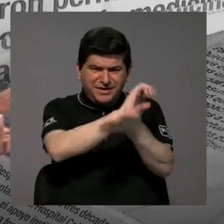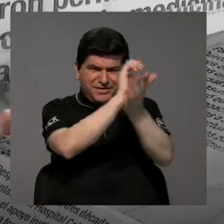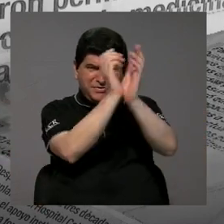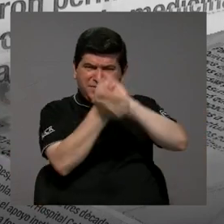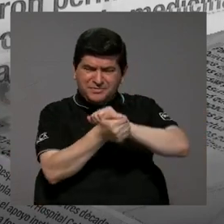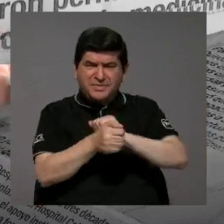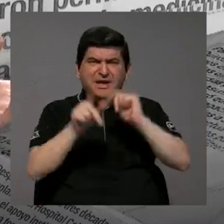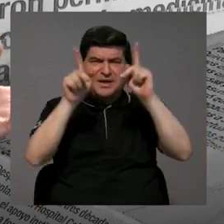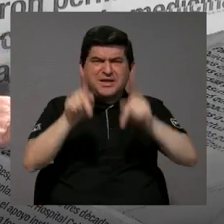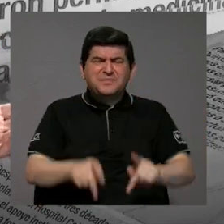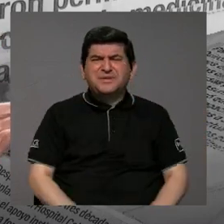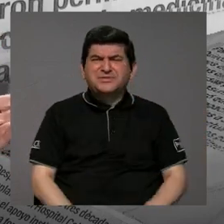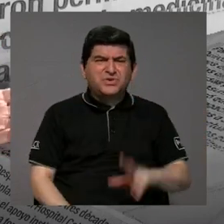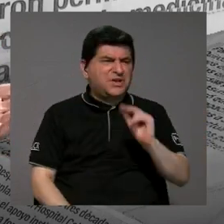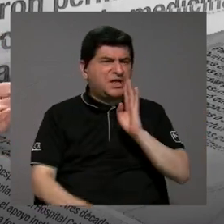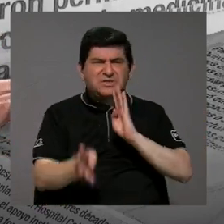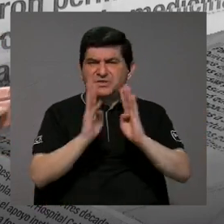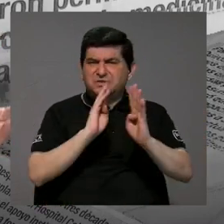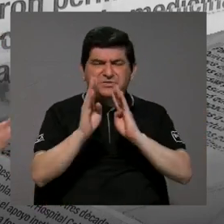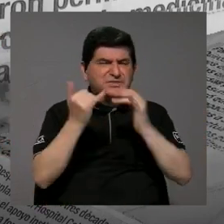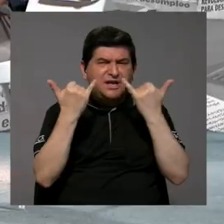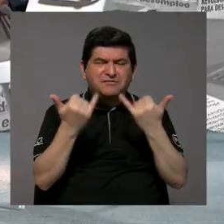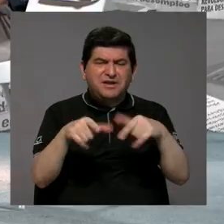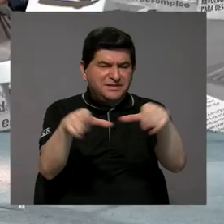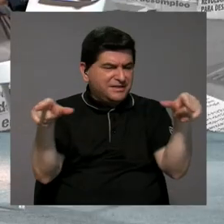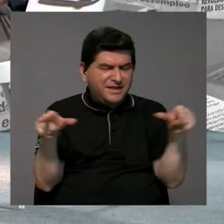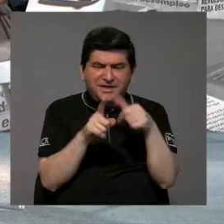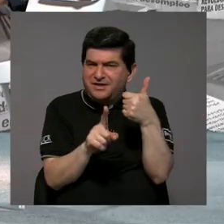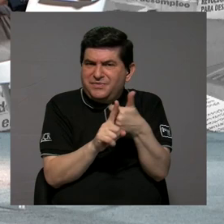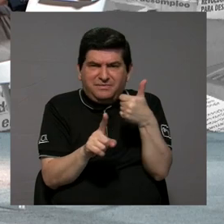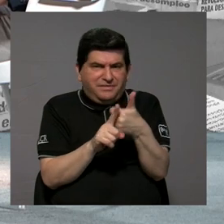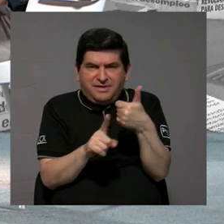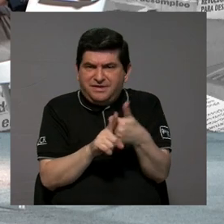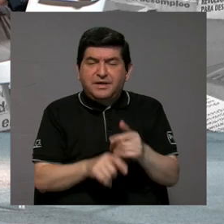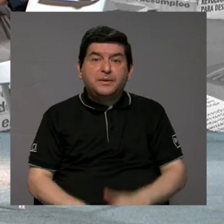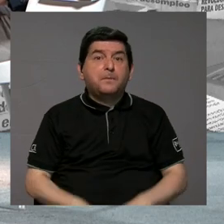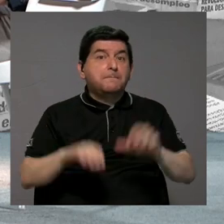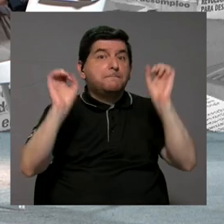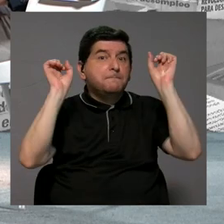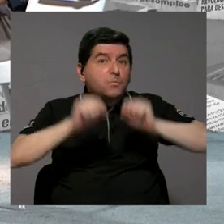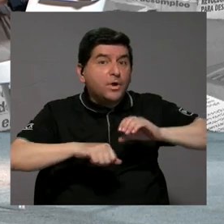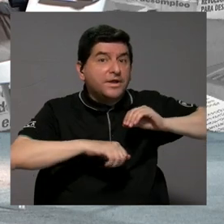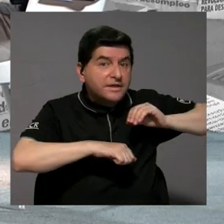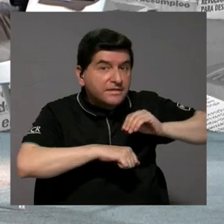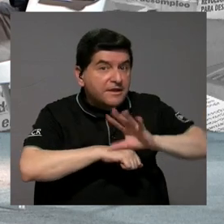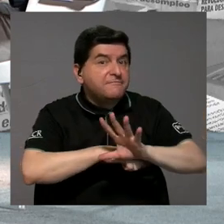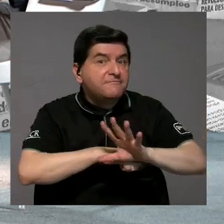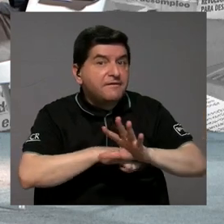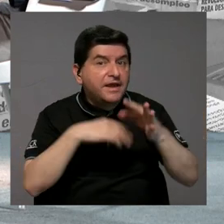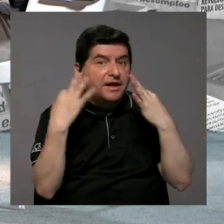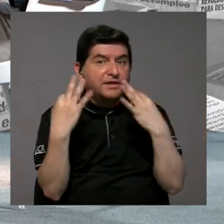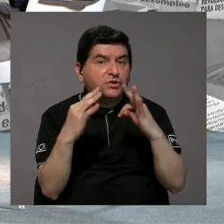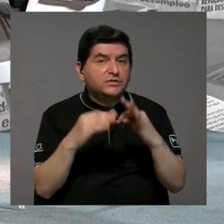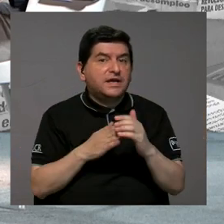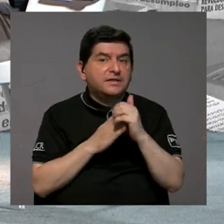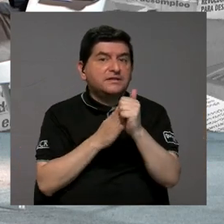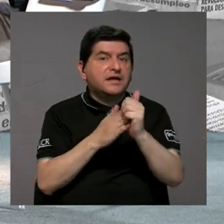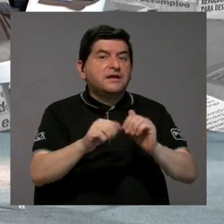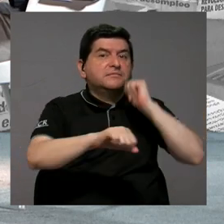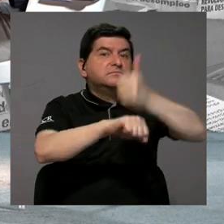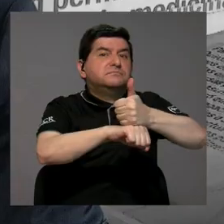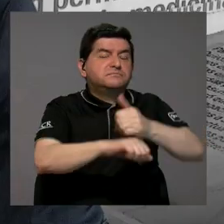transformado y ya la gente no se habla en muchos barrios. Entonces, ¿podría tener ese efecto de poder crear esos